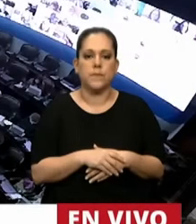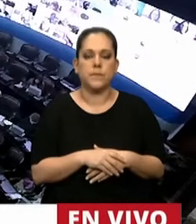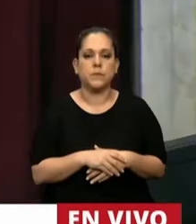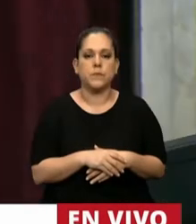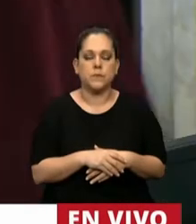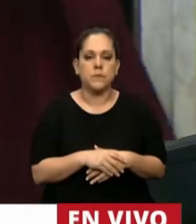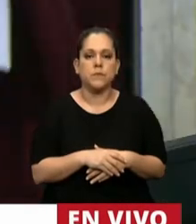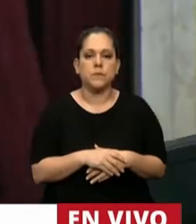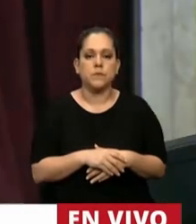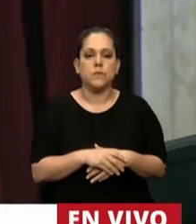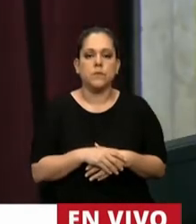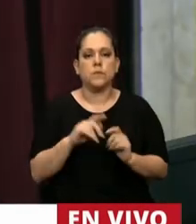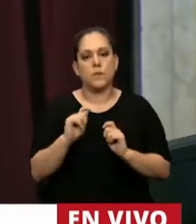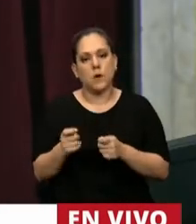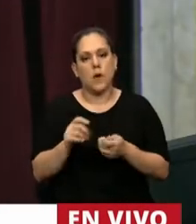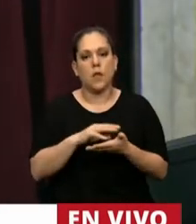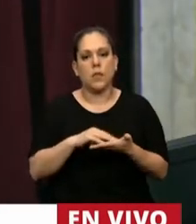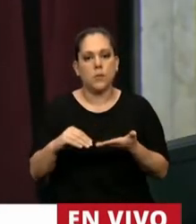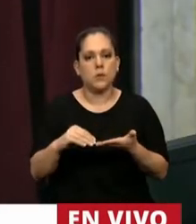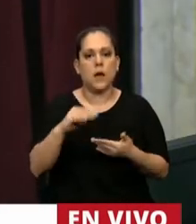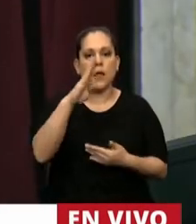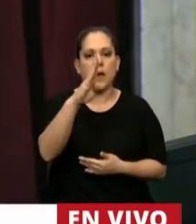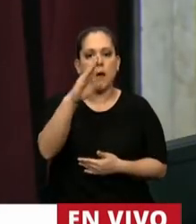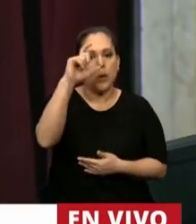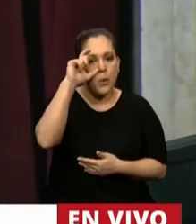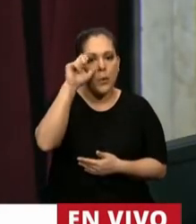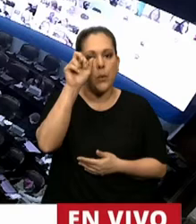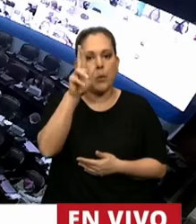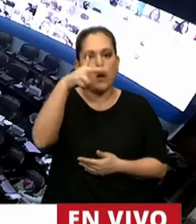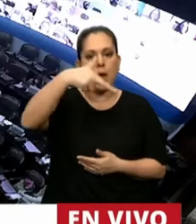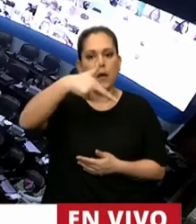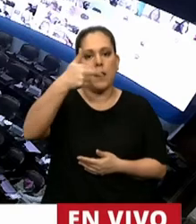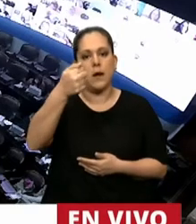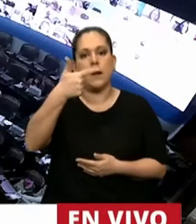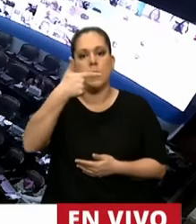En el uso de la palabra, la diputada Claudia Bernaza para un homenaje.